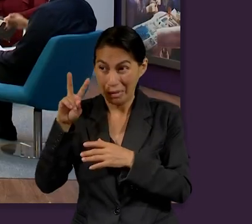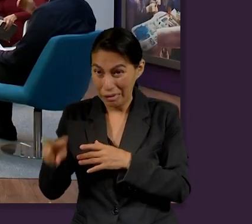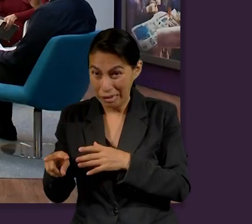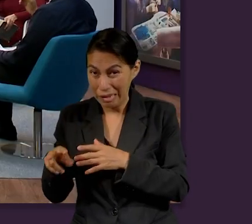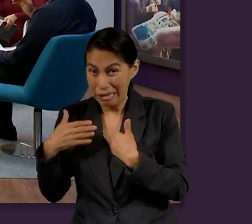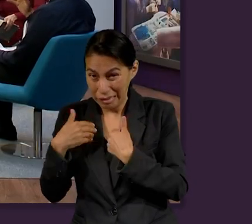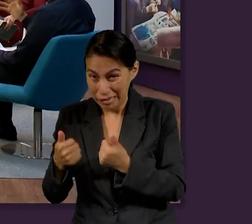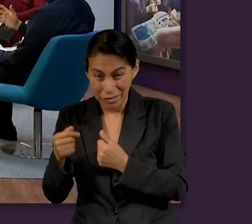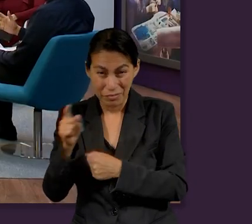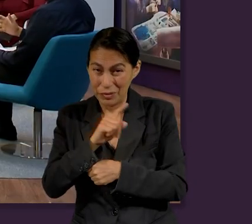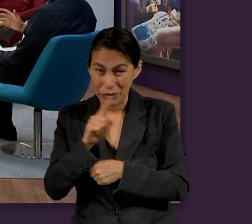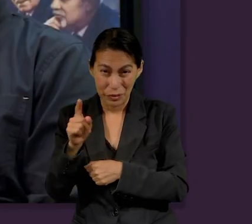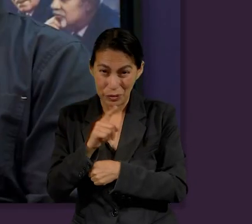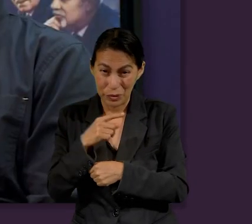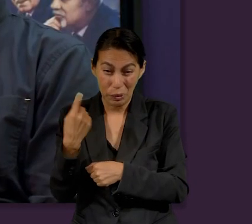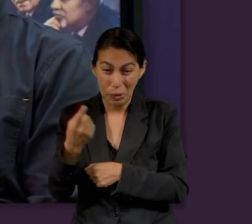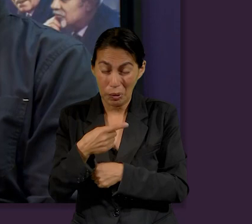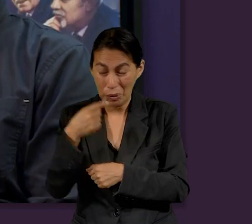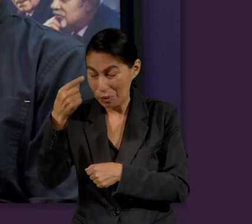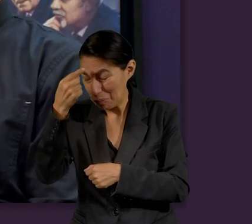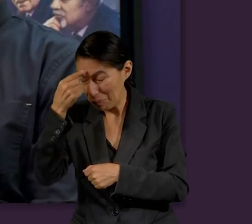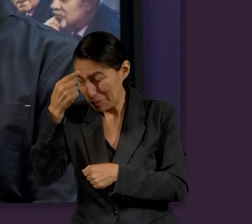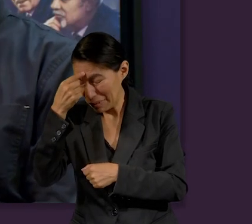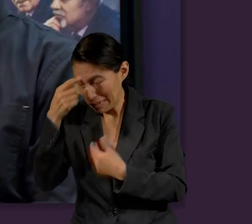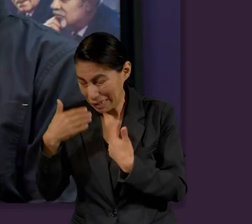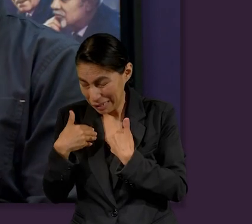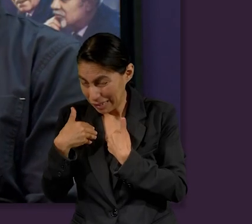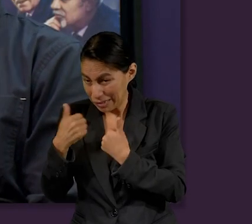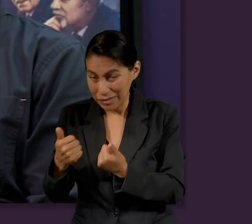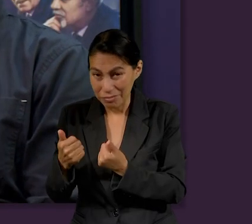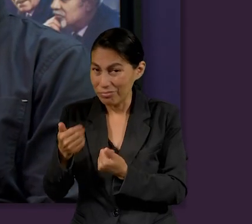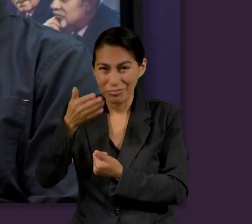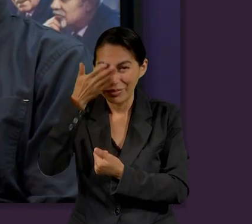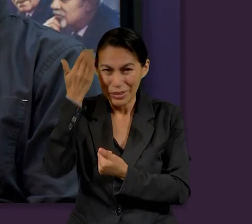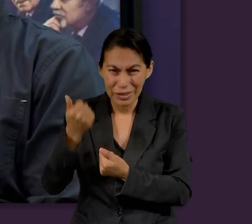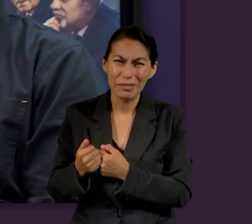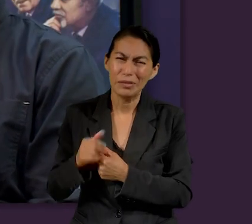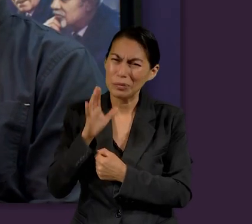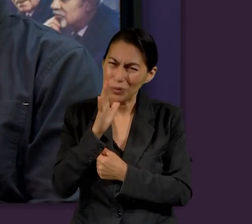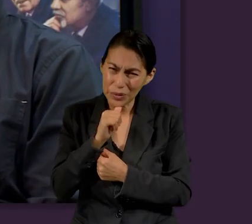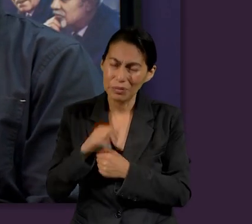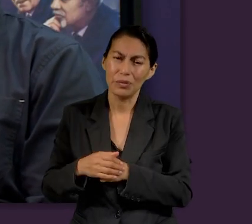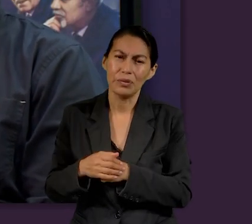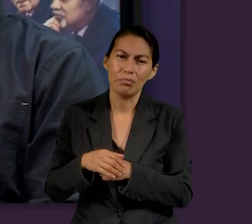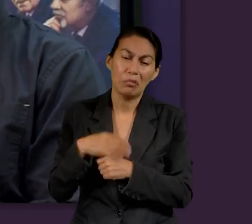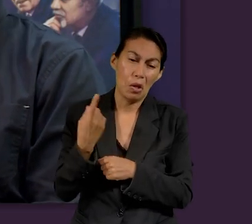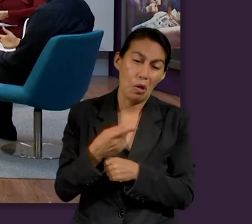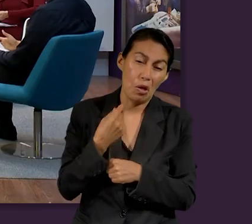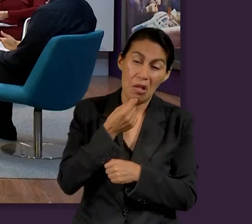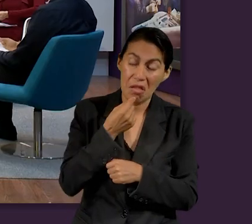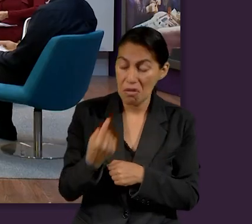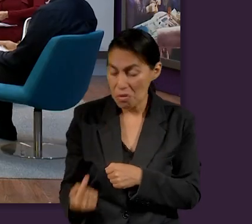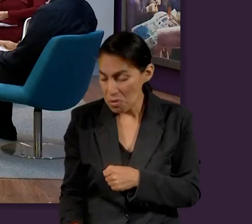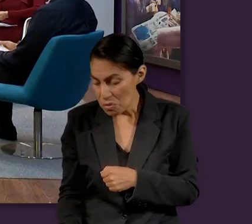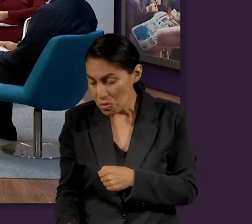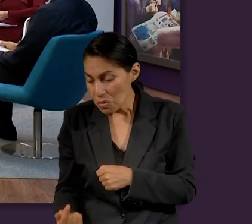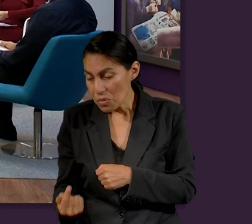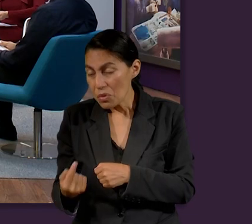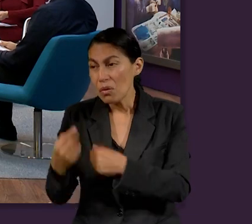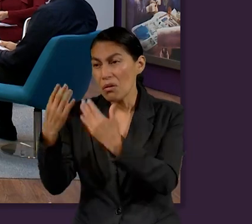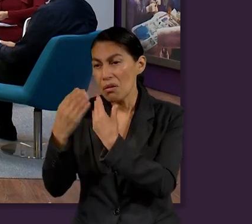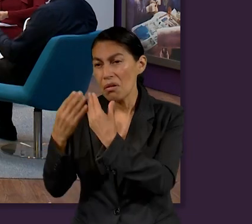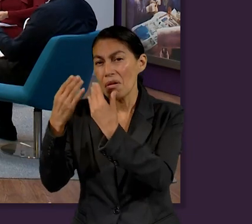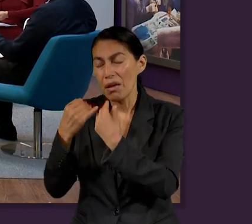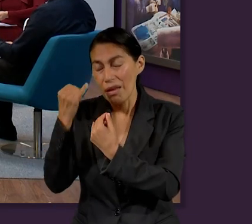es, porque nuestra mente finita no podrá comprender todo aquello que engloba. Nosotros nos imaginamos desde pequeños, desde los departamentos,